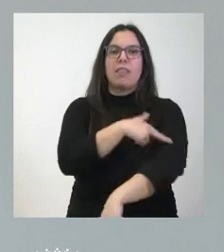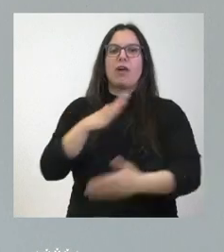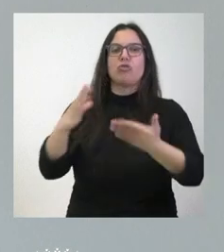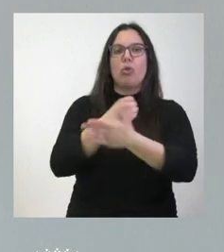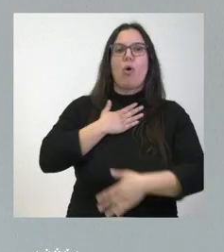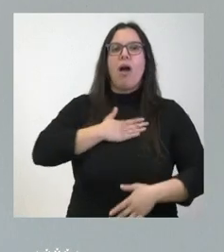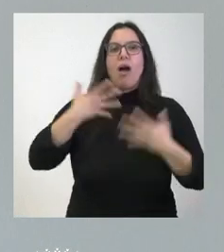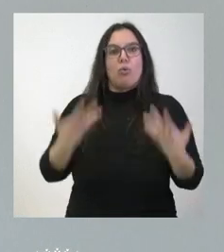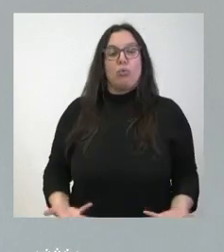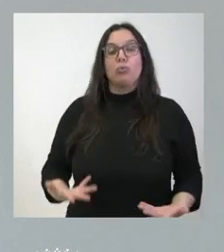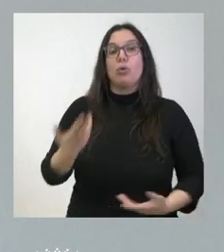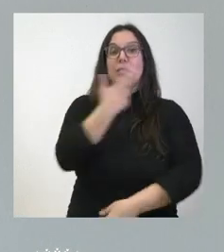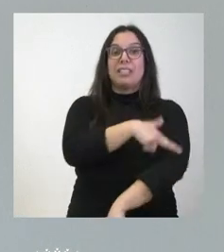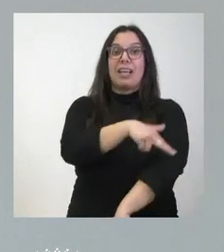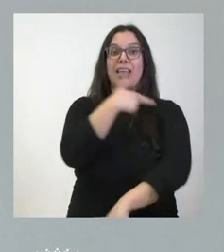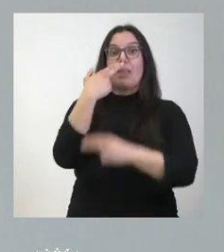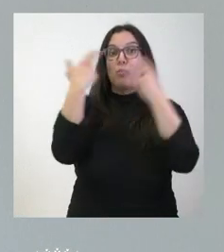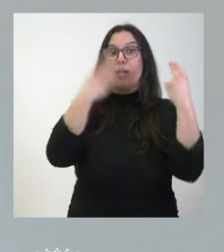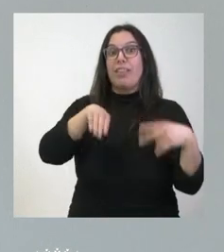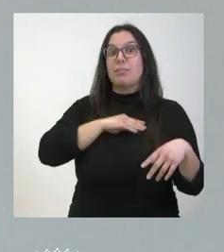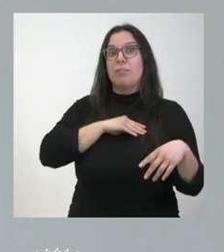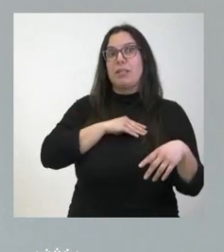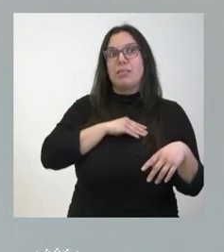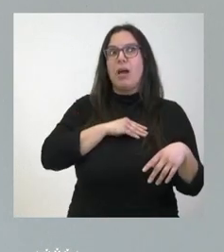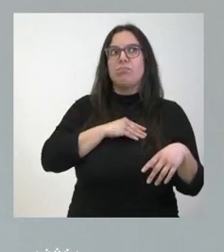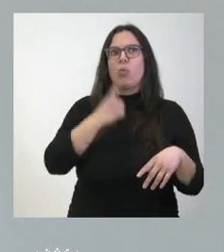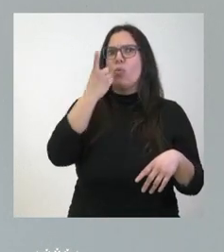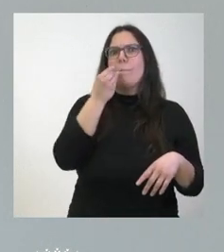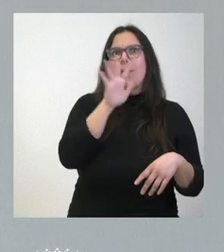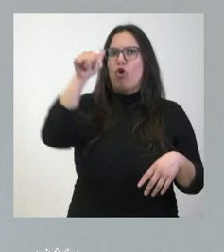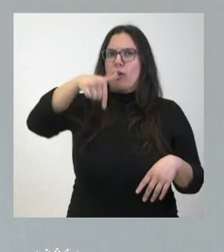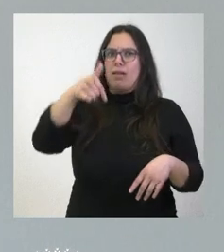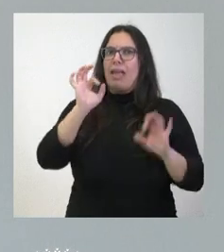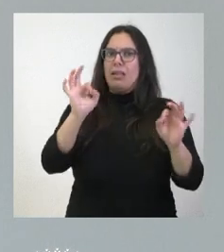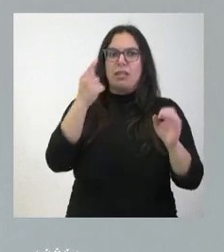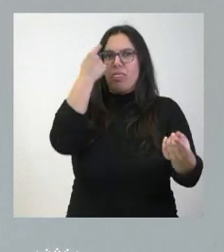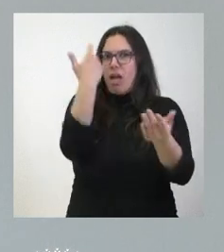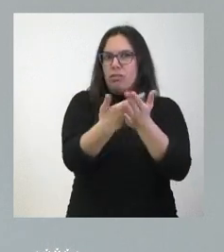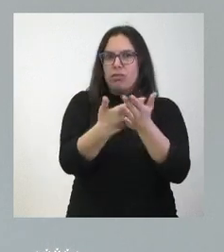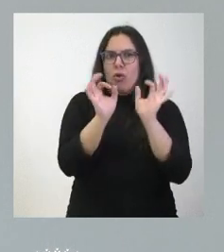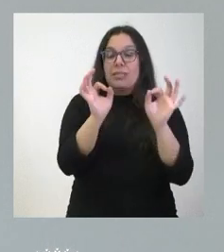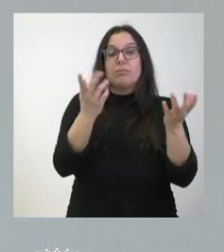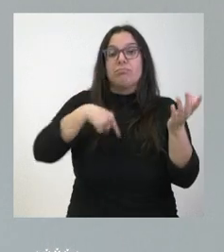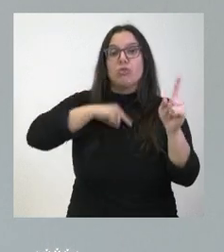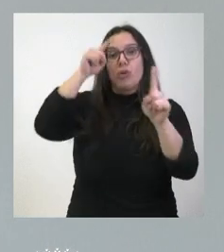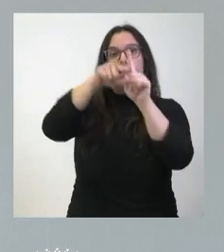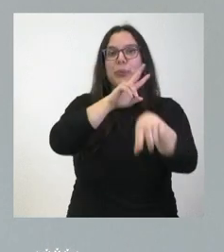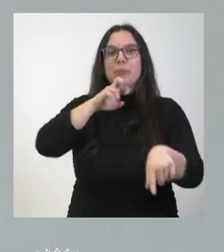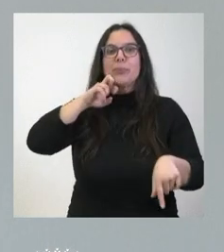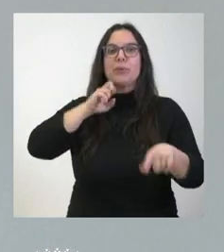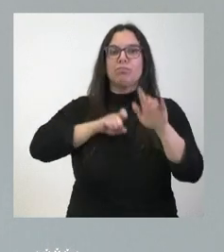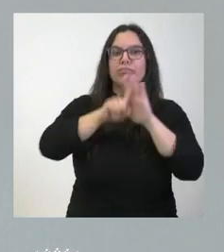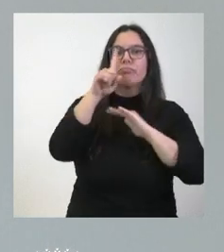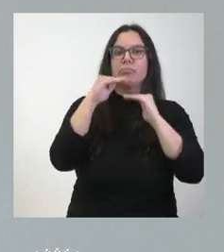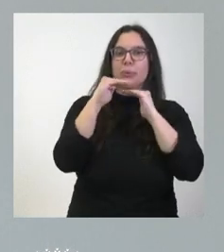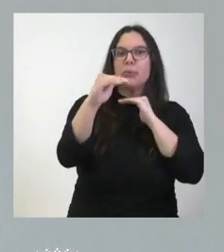Tenemos una de las mejores sanidades públicas de España, esta es la realidad, los datos así lo avalan y nuestro objetivo es seguir manteniendo a Castilla y León